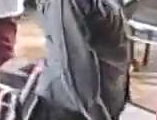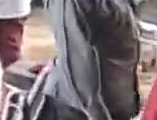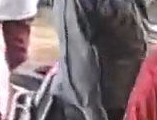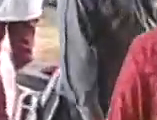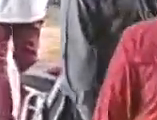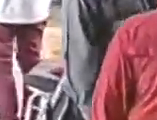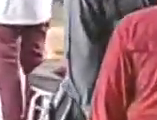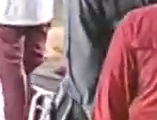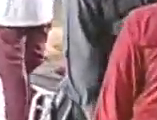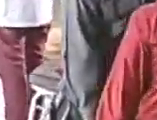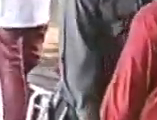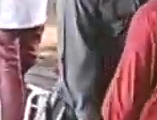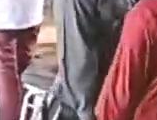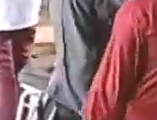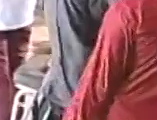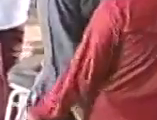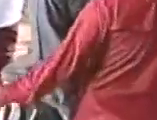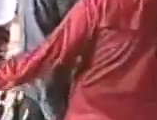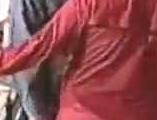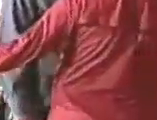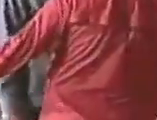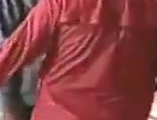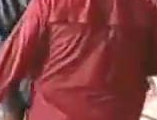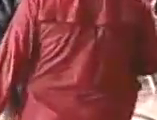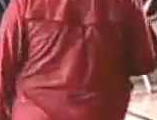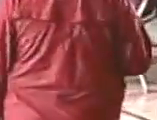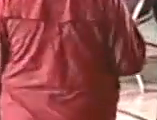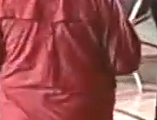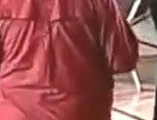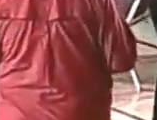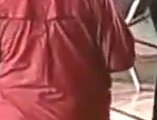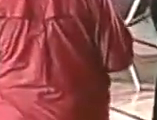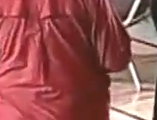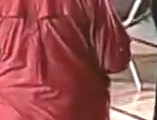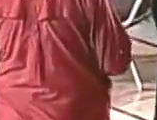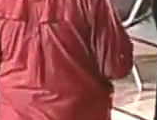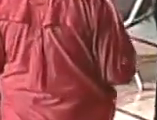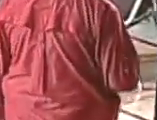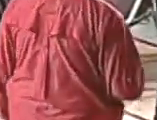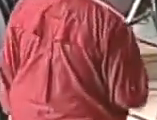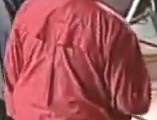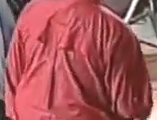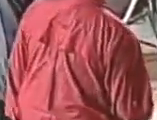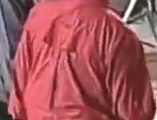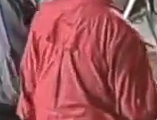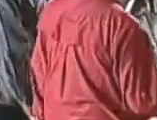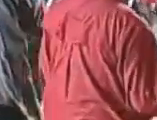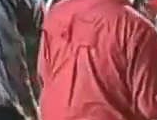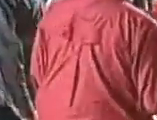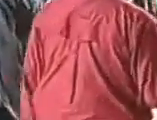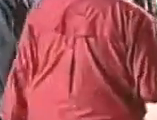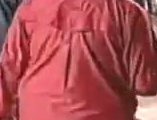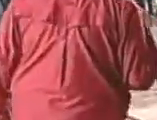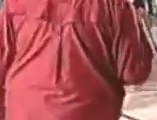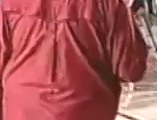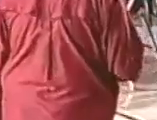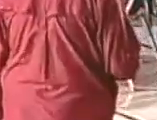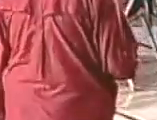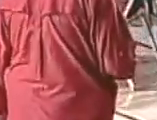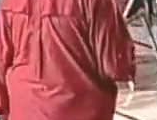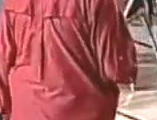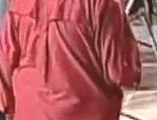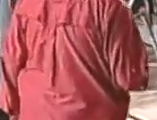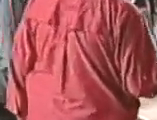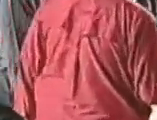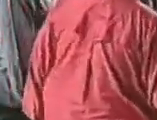a la transformación universitaria con la celebración de los 18 años de esta misión Sucre que suma más de 600 mil vencedores y vencedoras una misión de